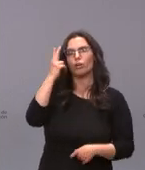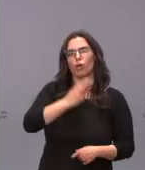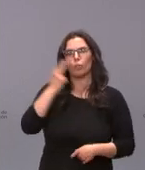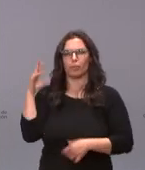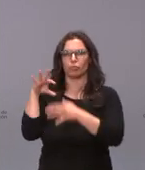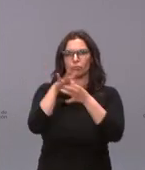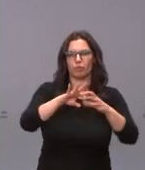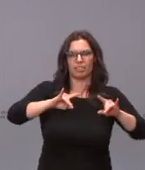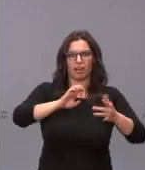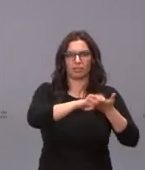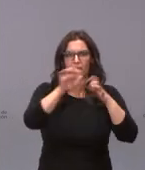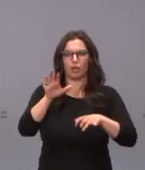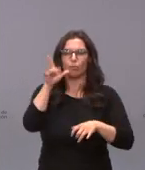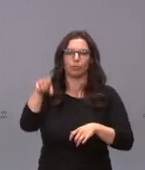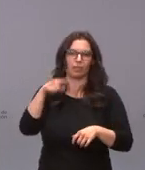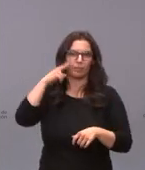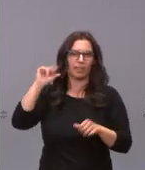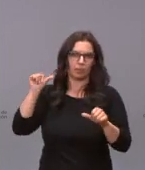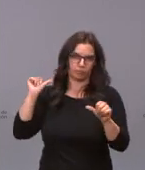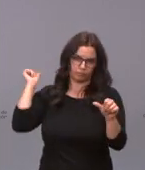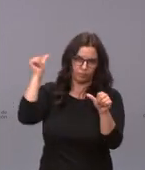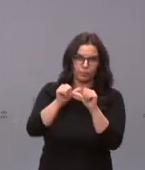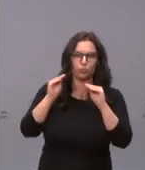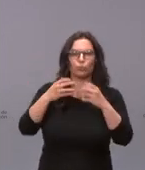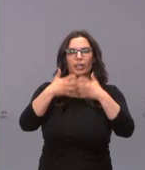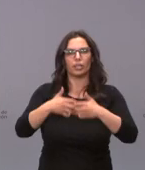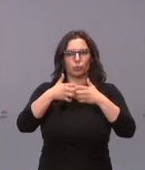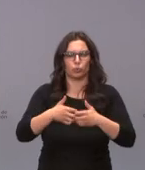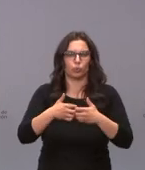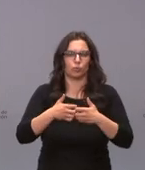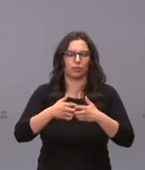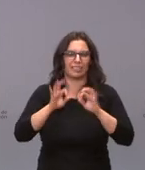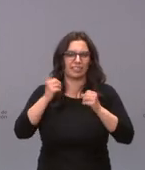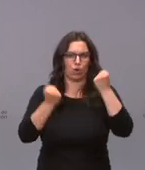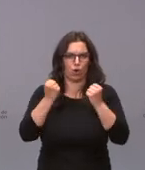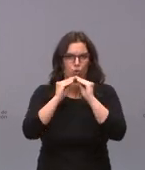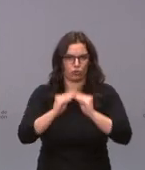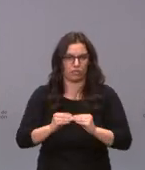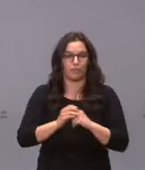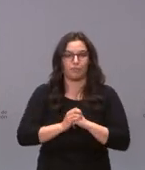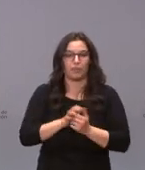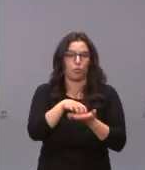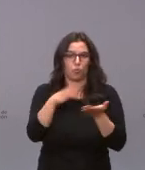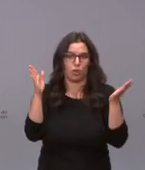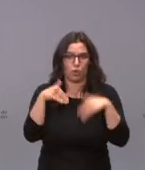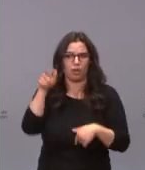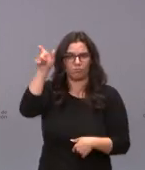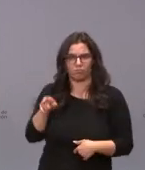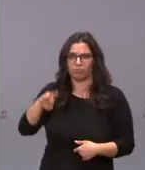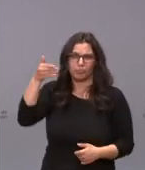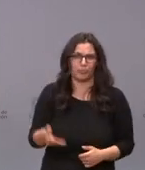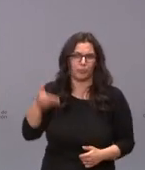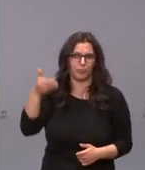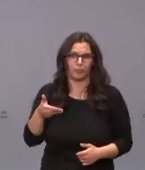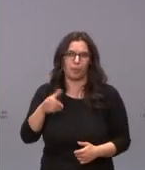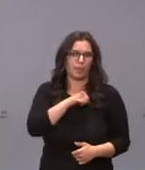de Castilla y León y su trayectoria en la industria de la automoción. Es indudable para todos la relevancia personal y profesional